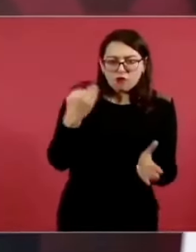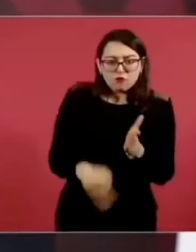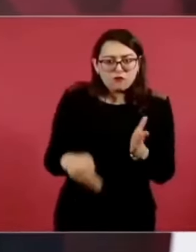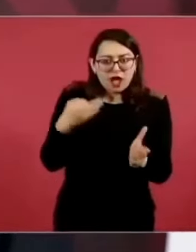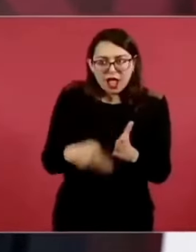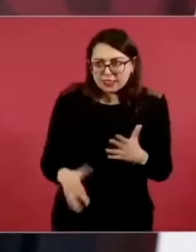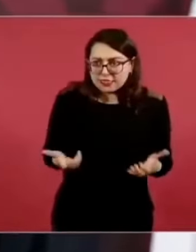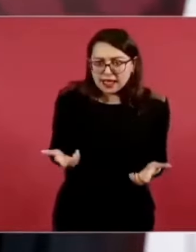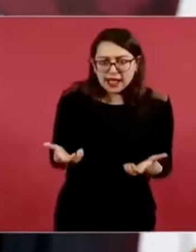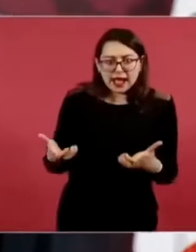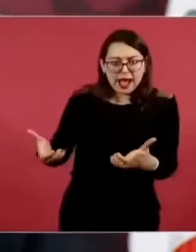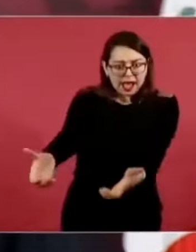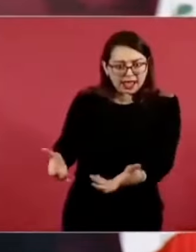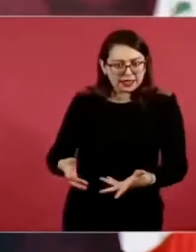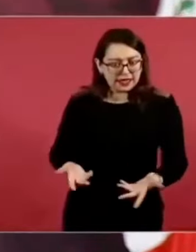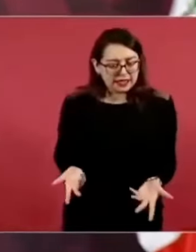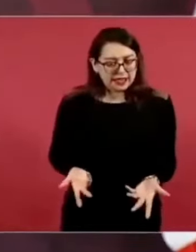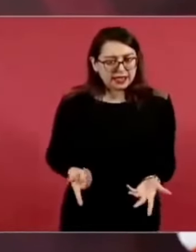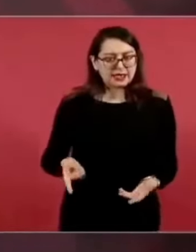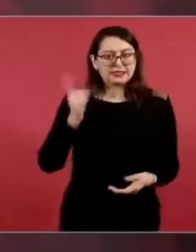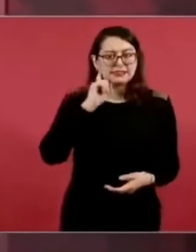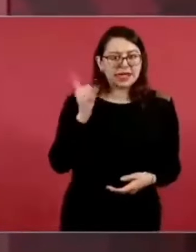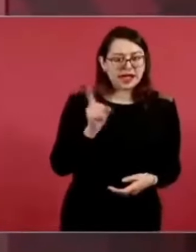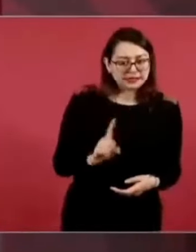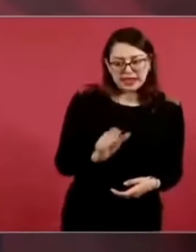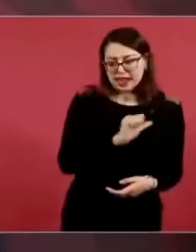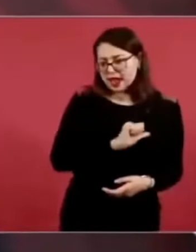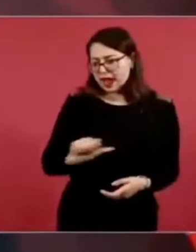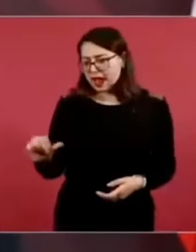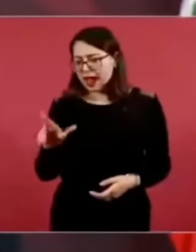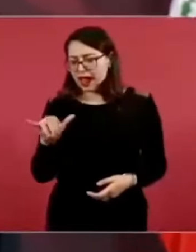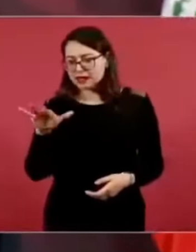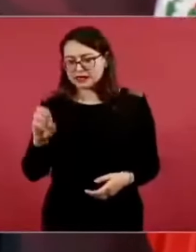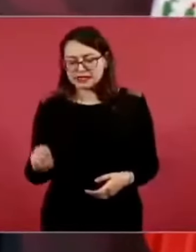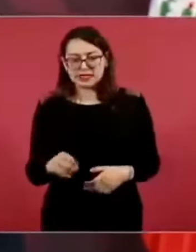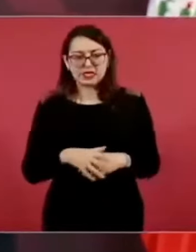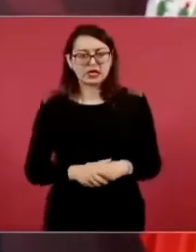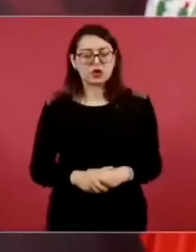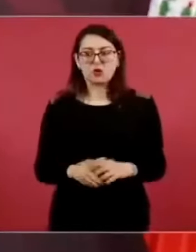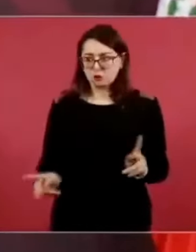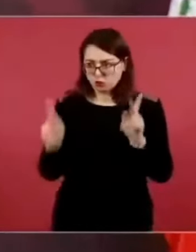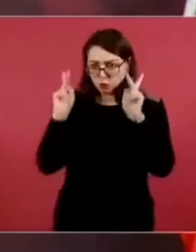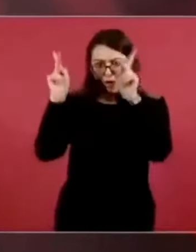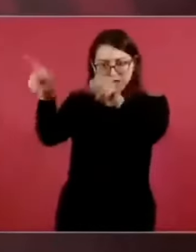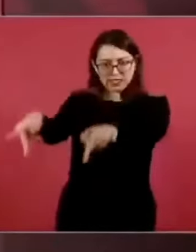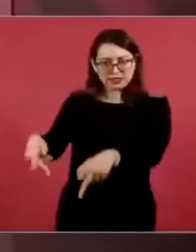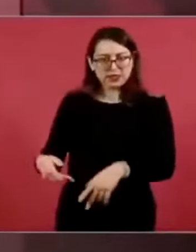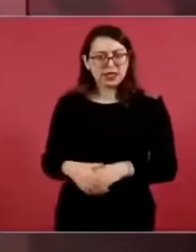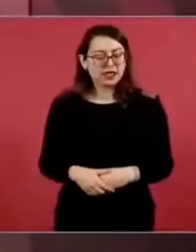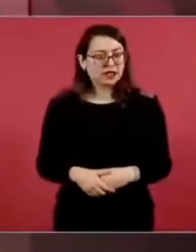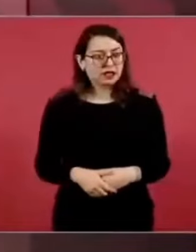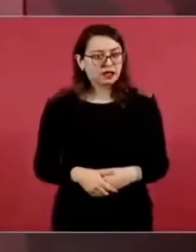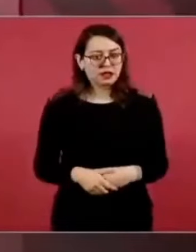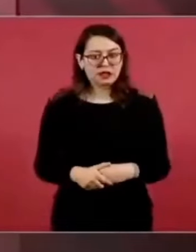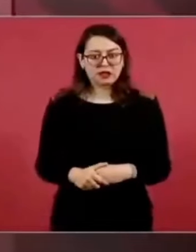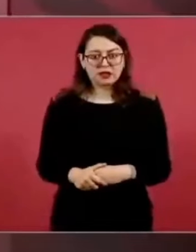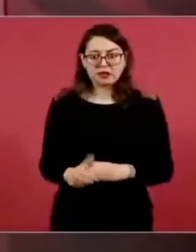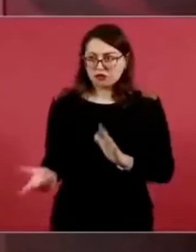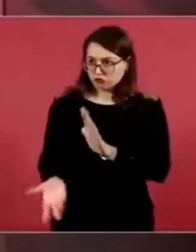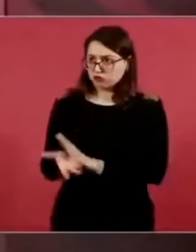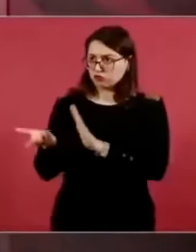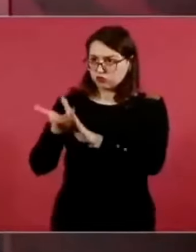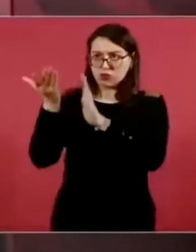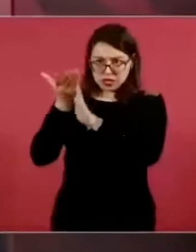Zacatecas a Río Grande, en el puente que se cayó de Río Grande. Ya, por cierto, lo vamos